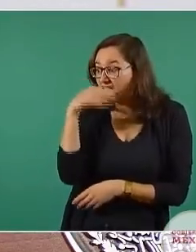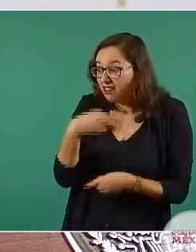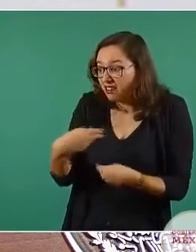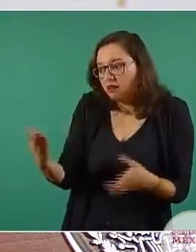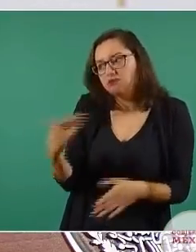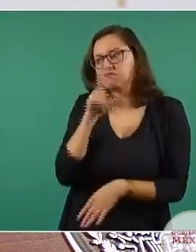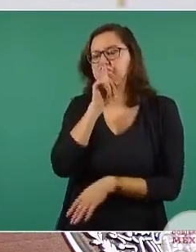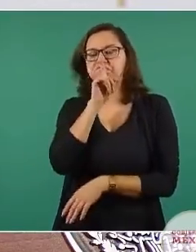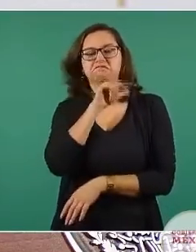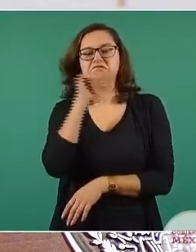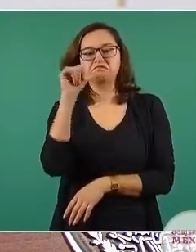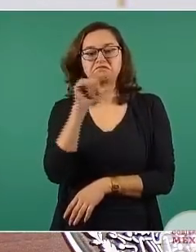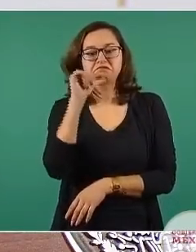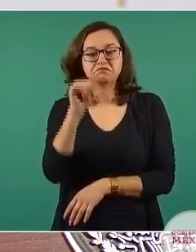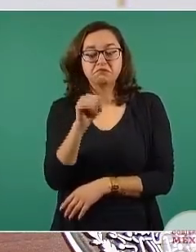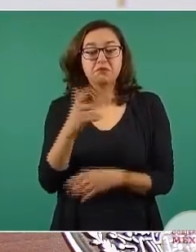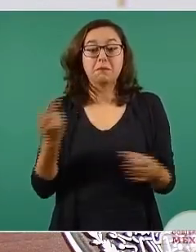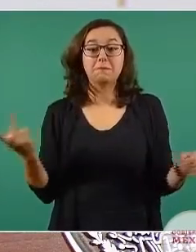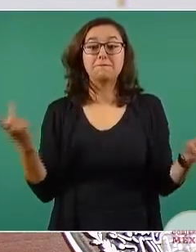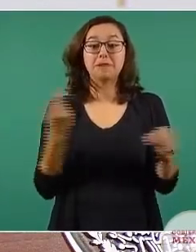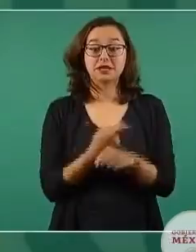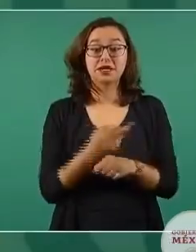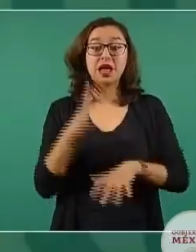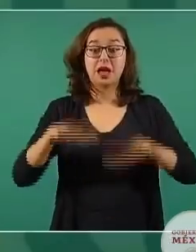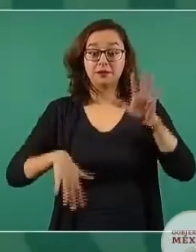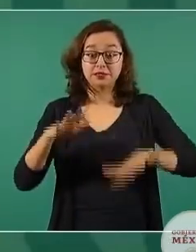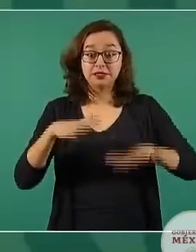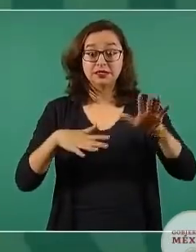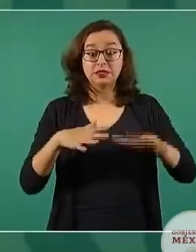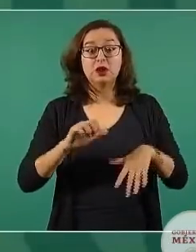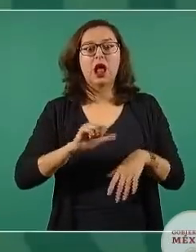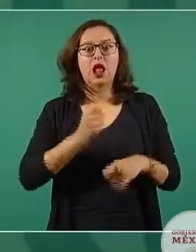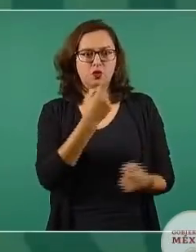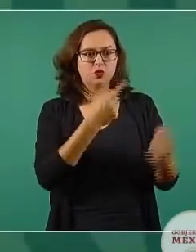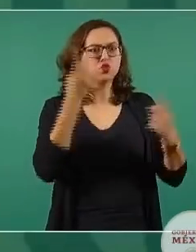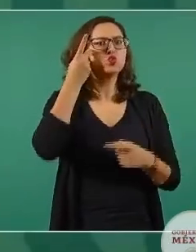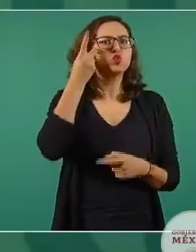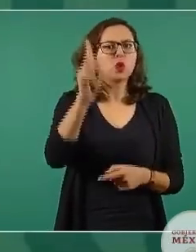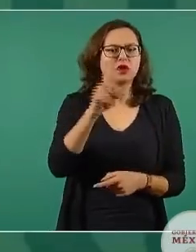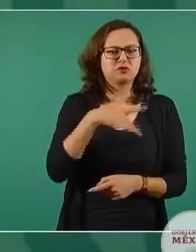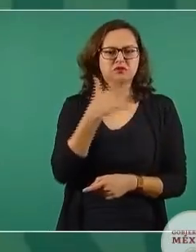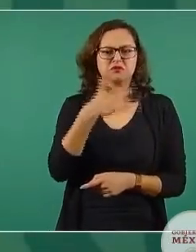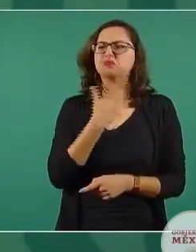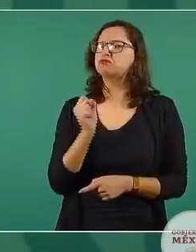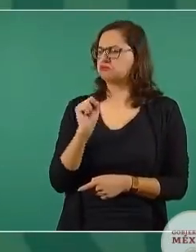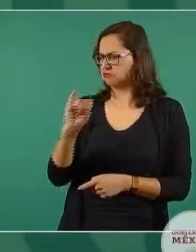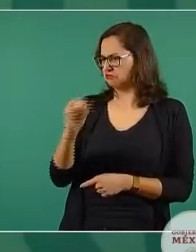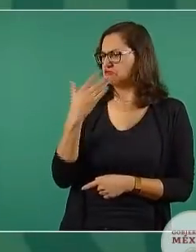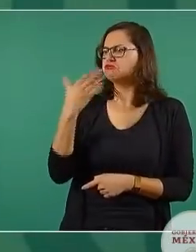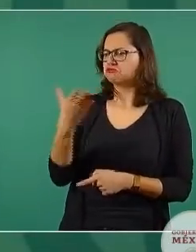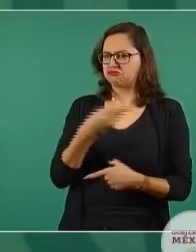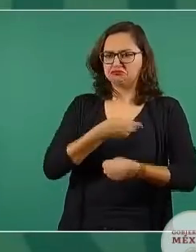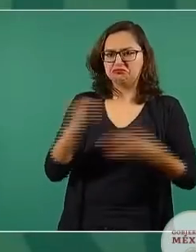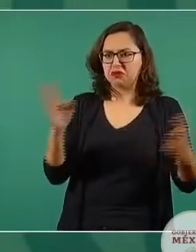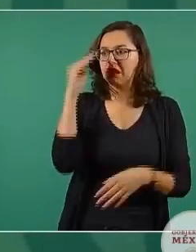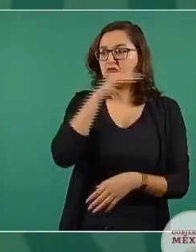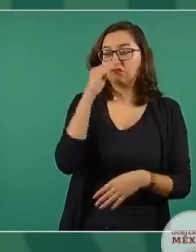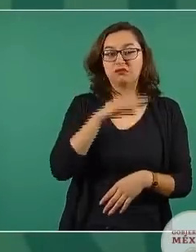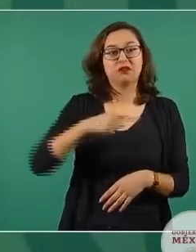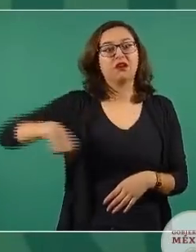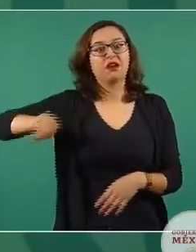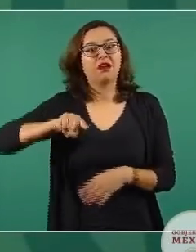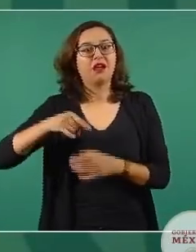mientras que los herederos decían sí, las agencias literarias decían no. El hecho es que fue depurándose una lista